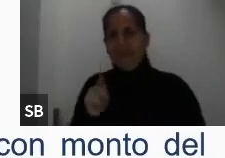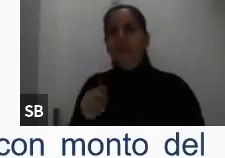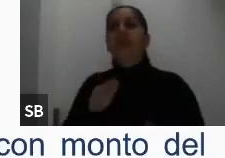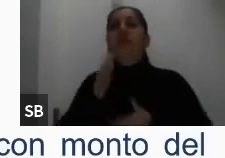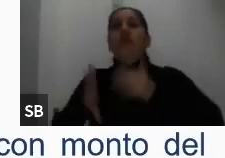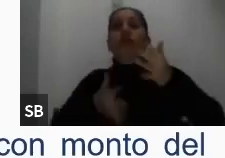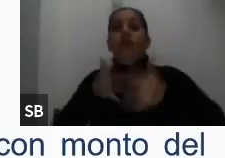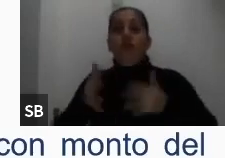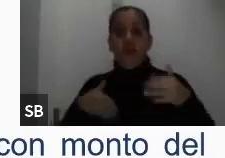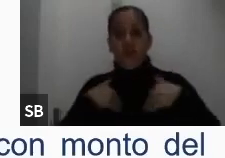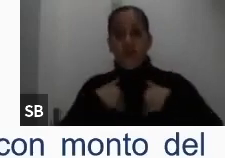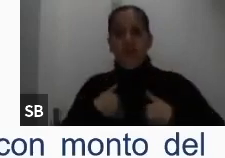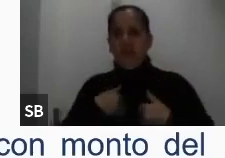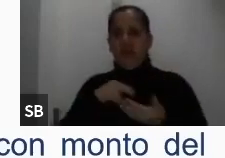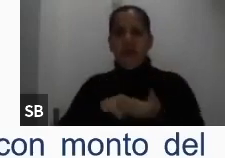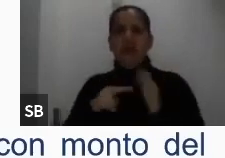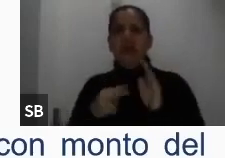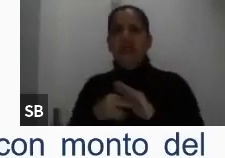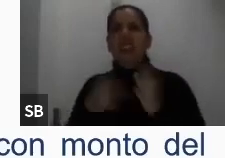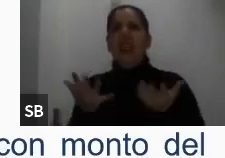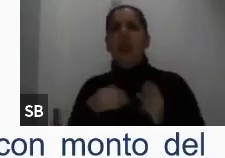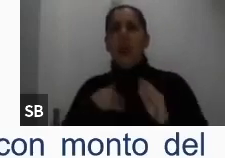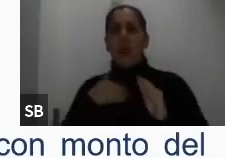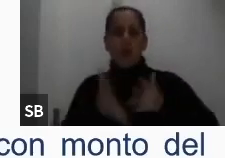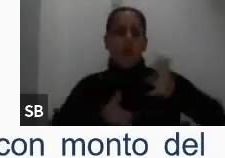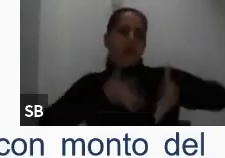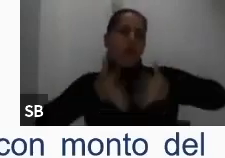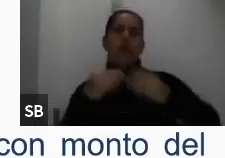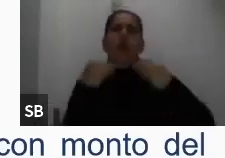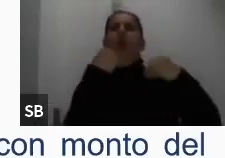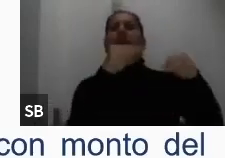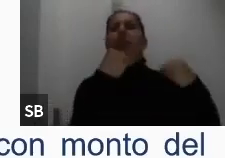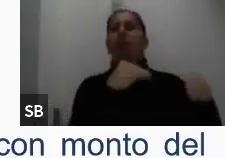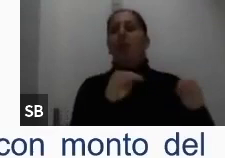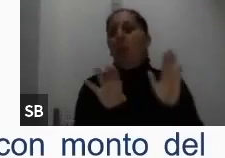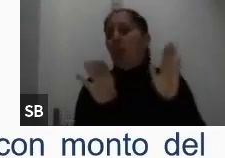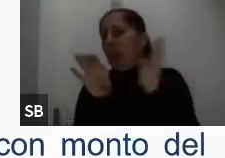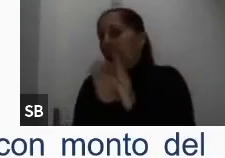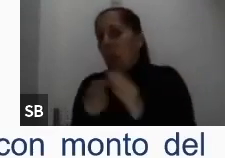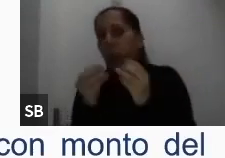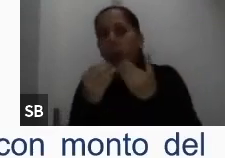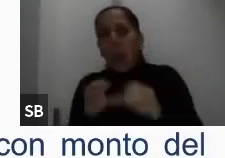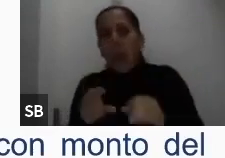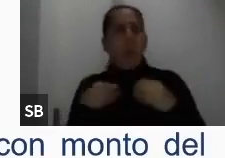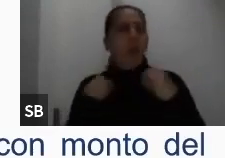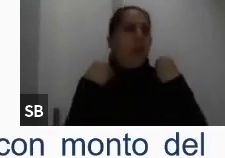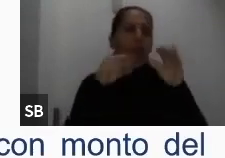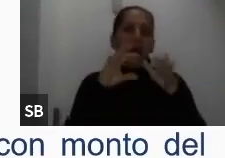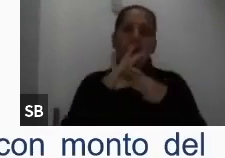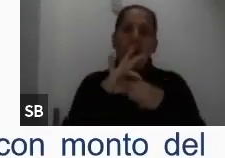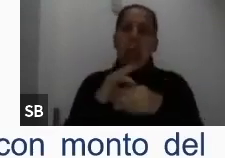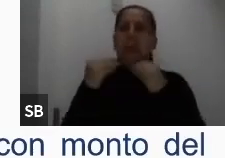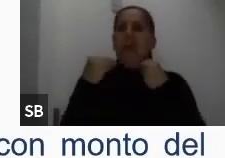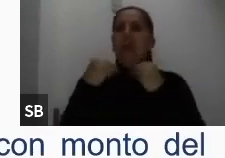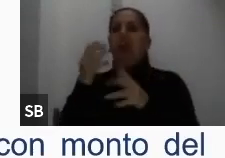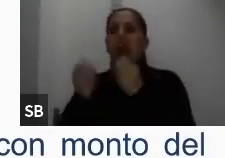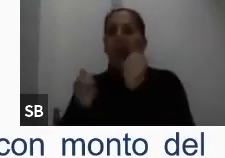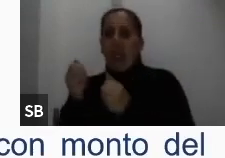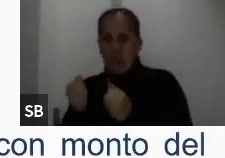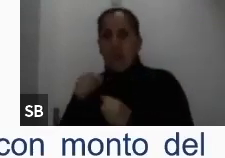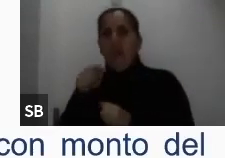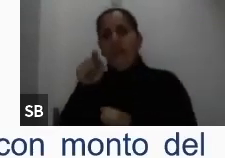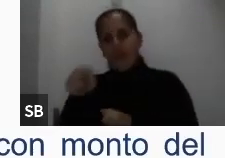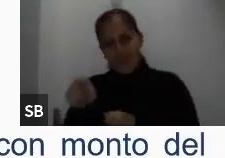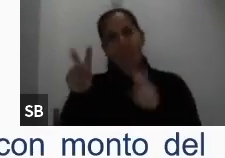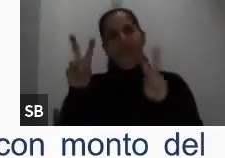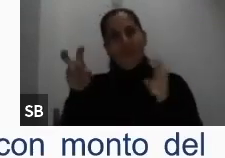crianza de animales es de venta, por ejemplo, de huevos o de carne o la leche y demás. En este caso, lo que